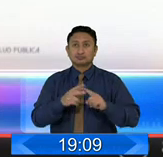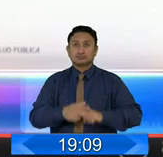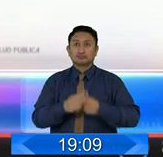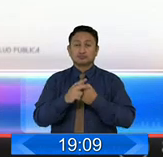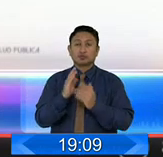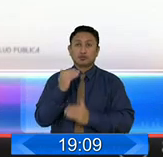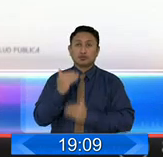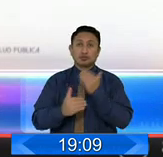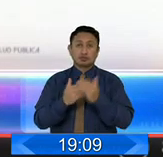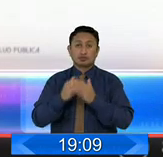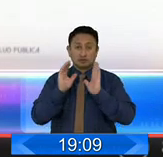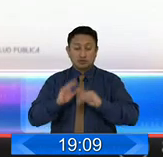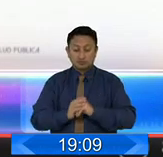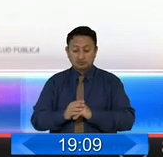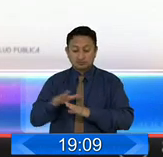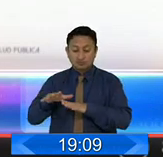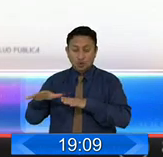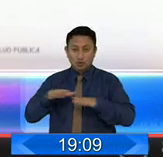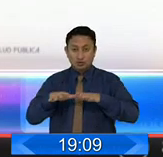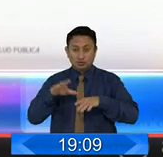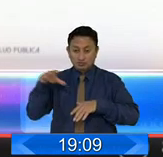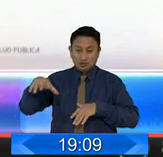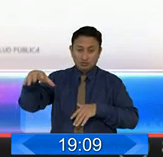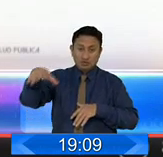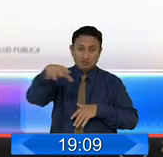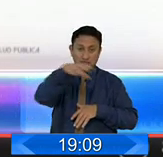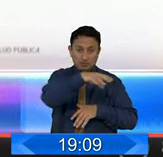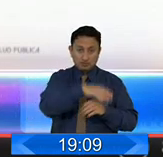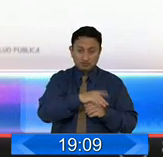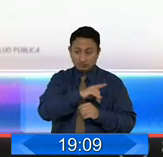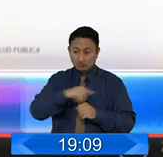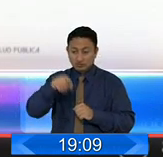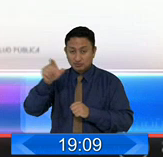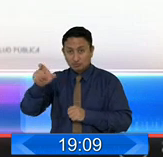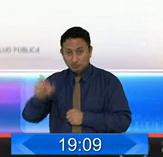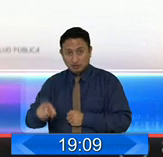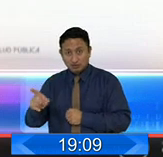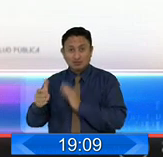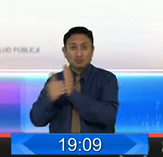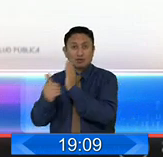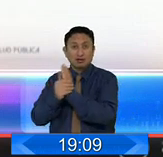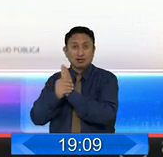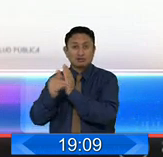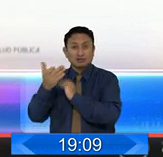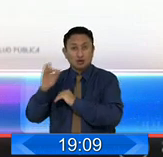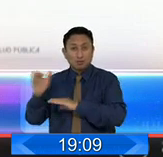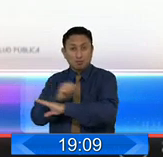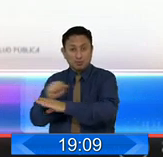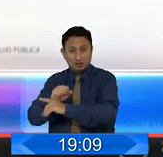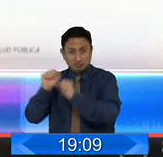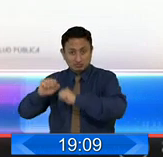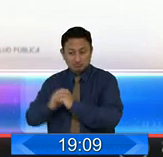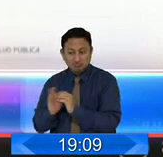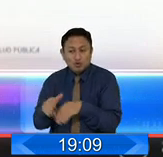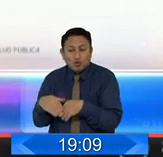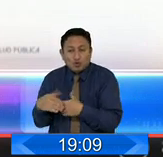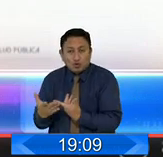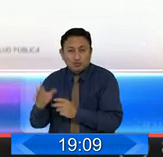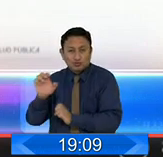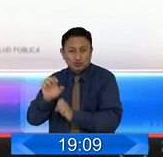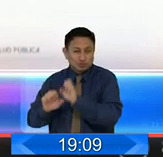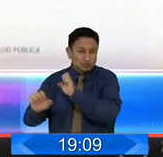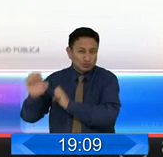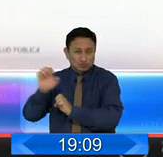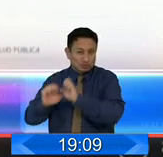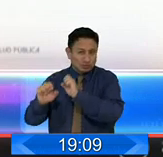en el cual cada coordinación zonal ya se encarga de capacitar de manera teórica y práctica cómo aprobar, cómo